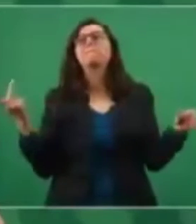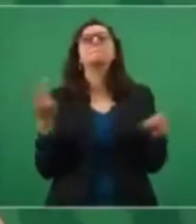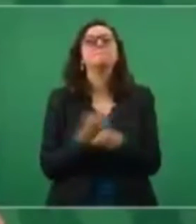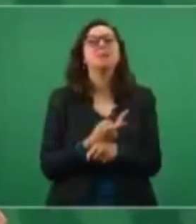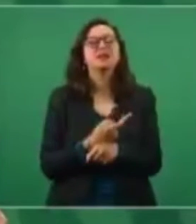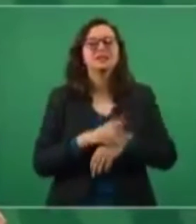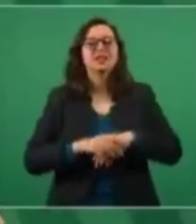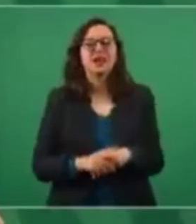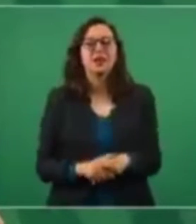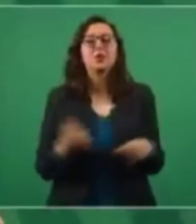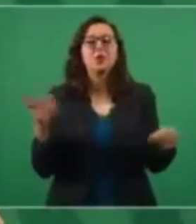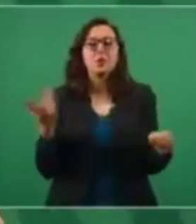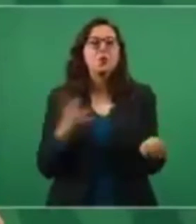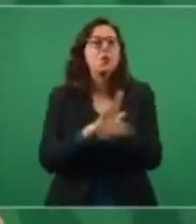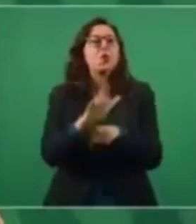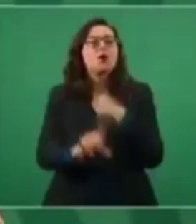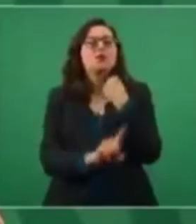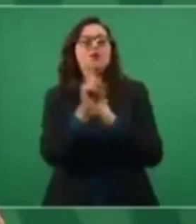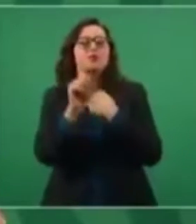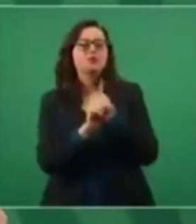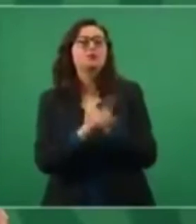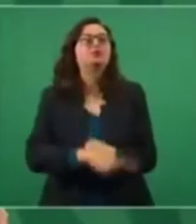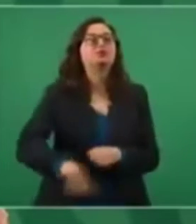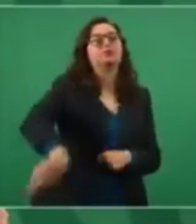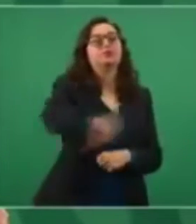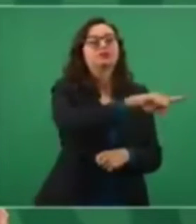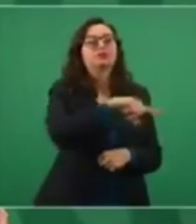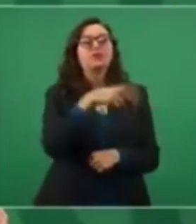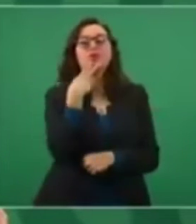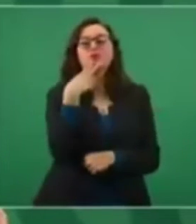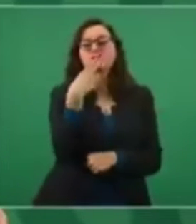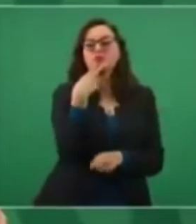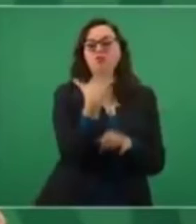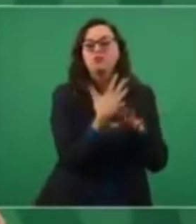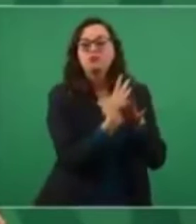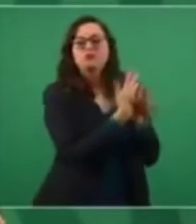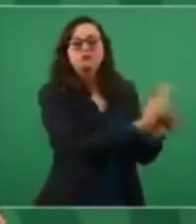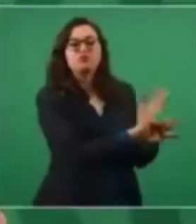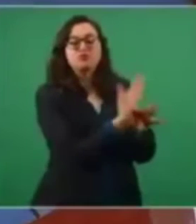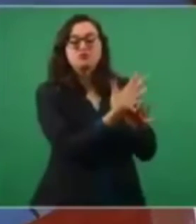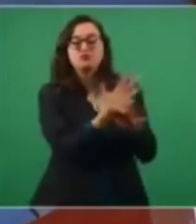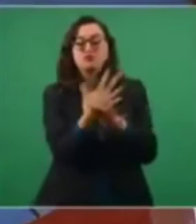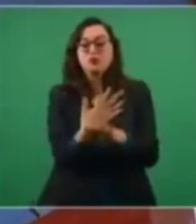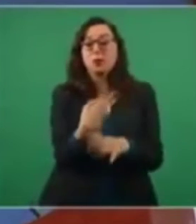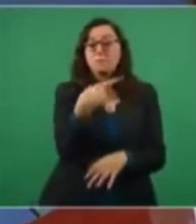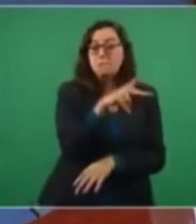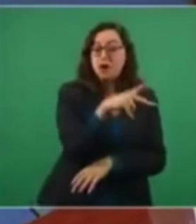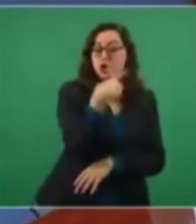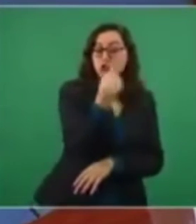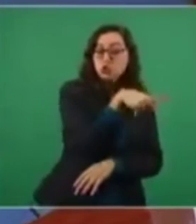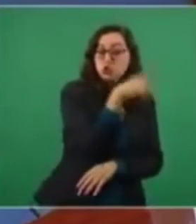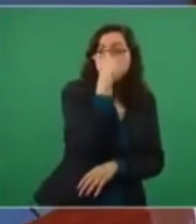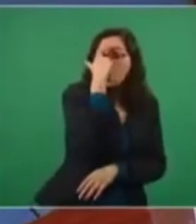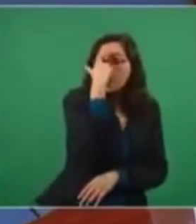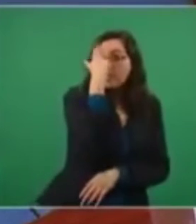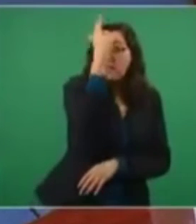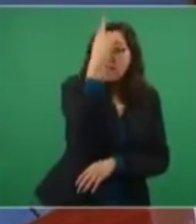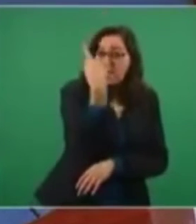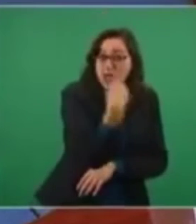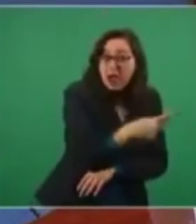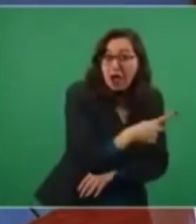importadas,